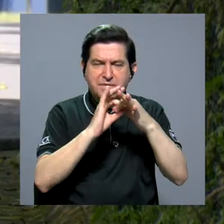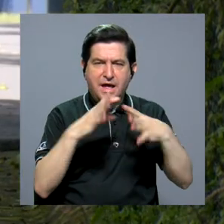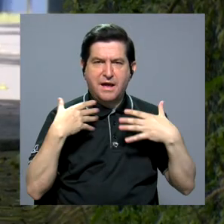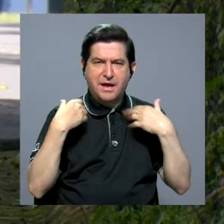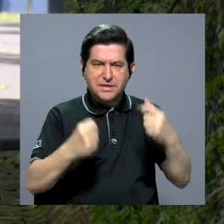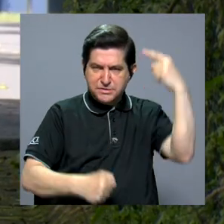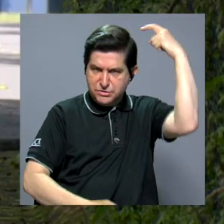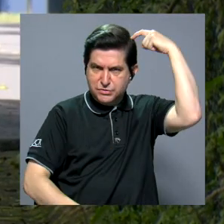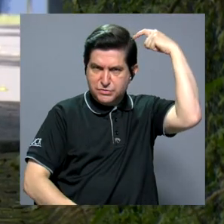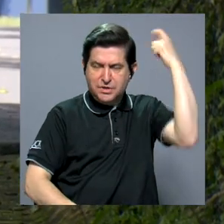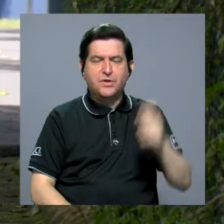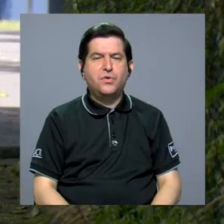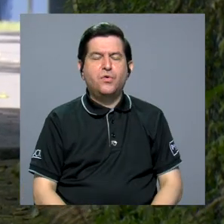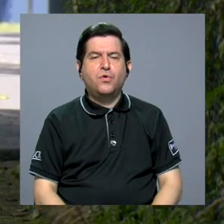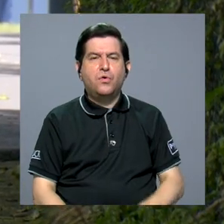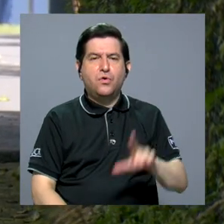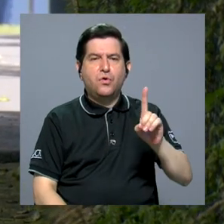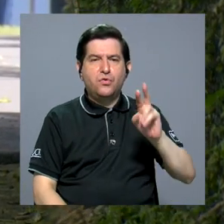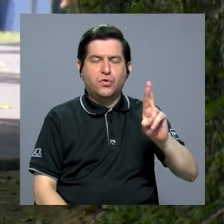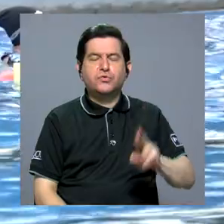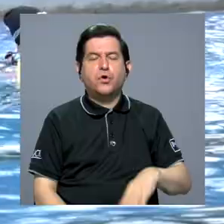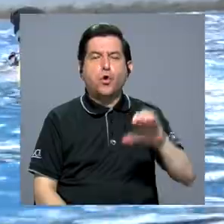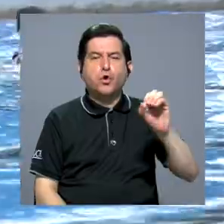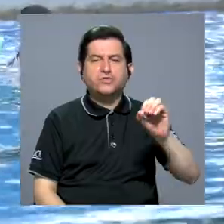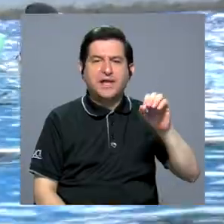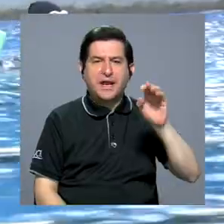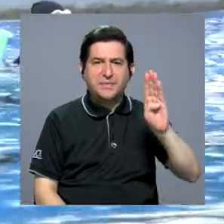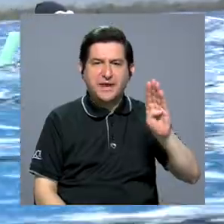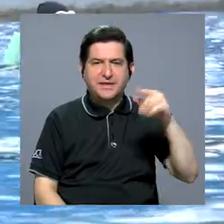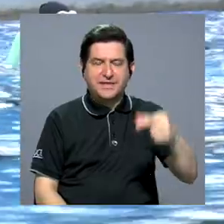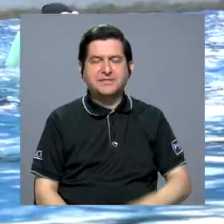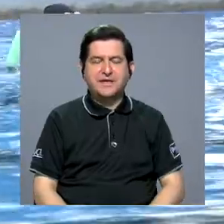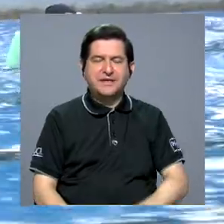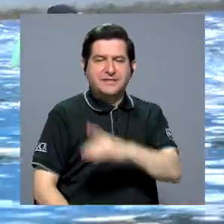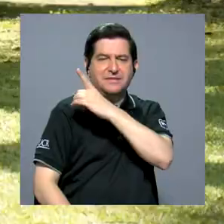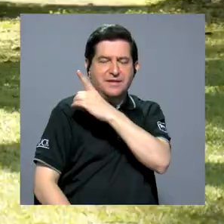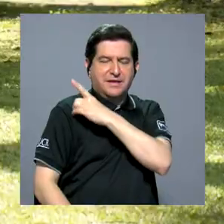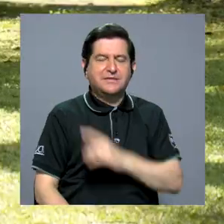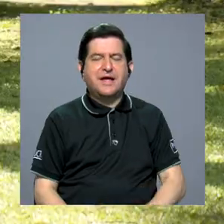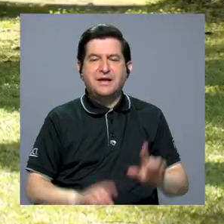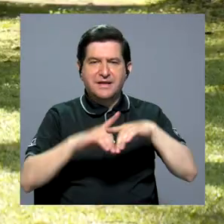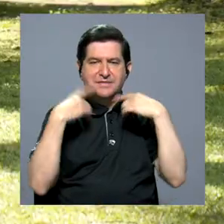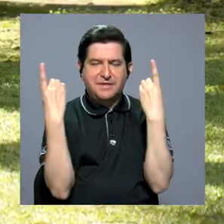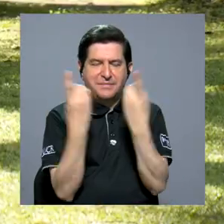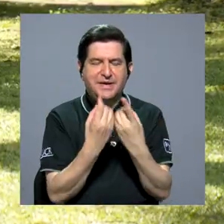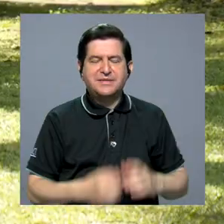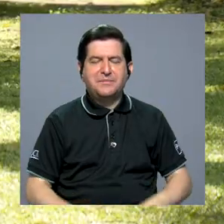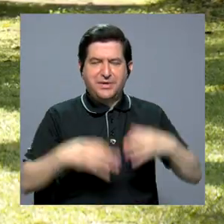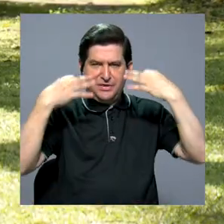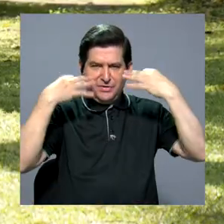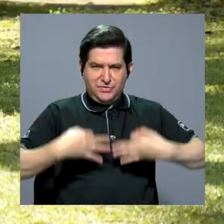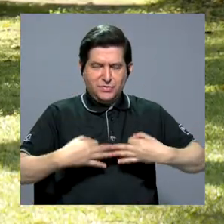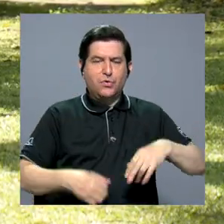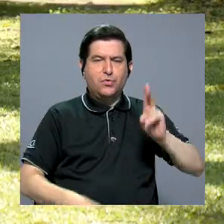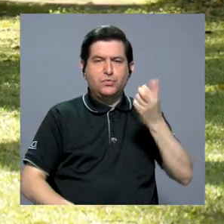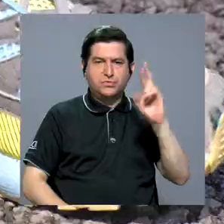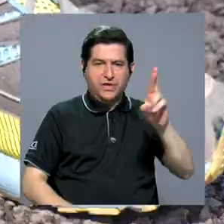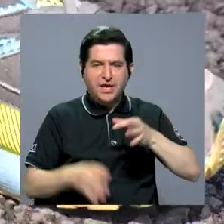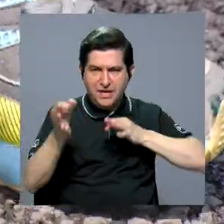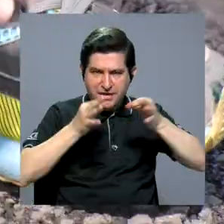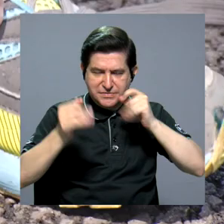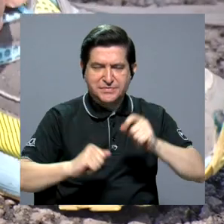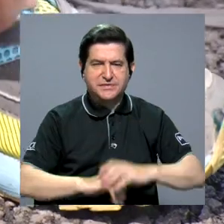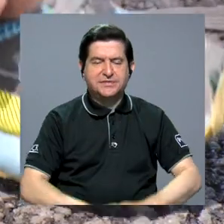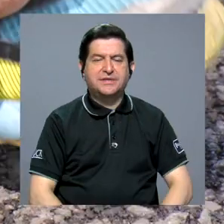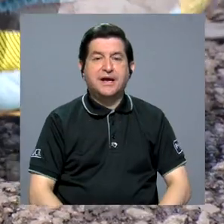con la salud del cerebro. El doctor Óscar Berenes García, director del Departamento de Fisiología de la Escuela de Medicina de la UCR, nos explica más